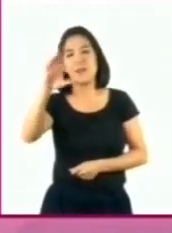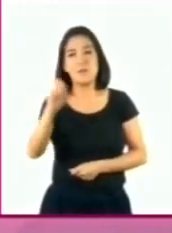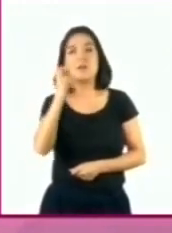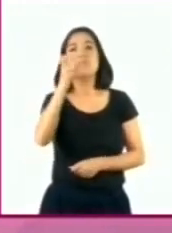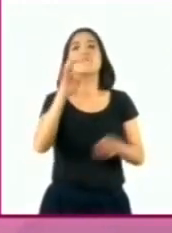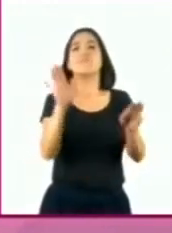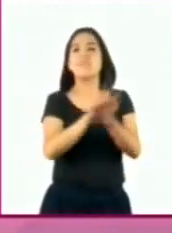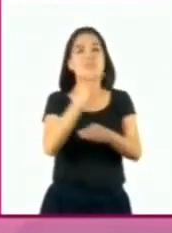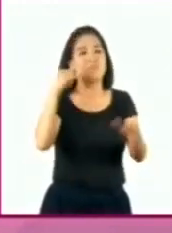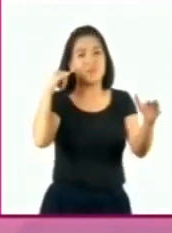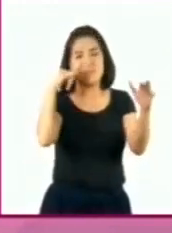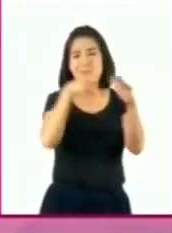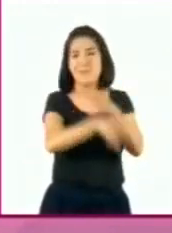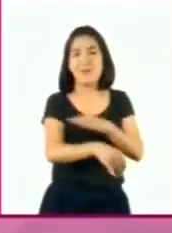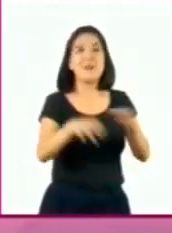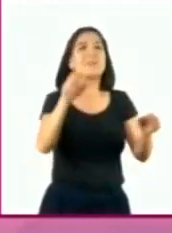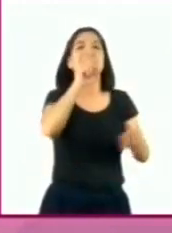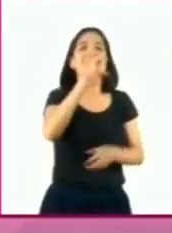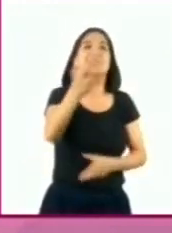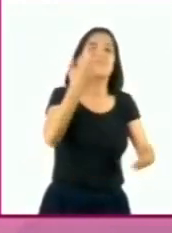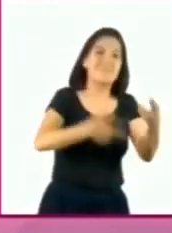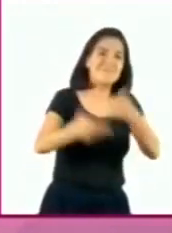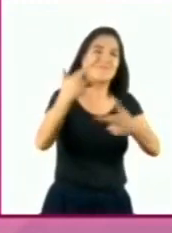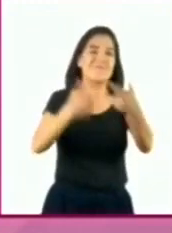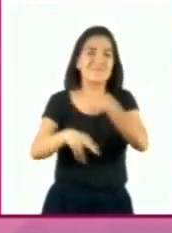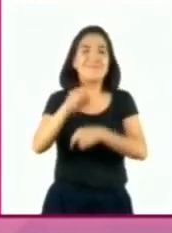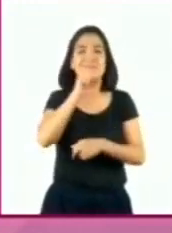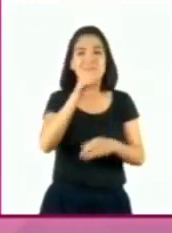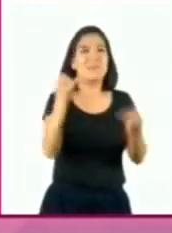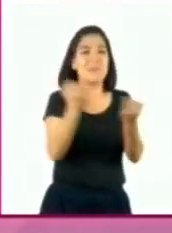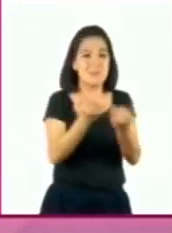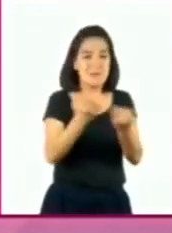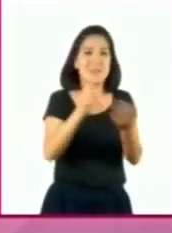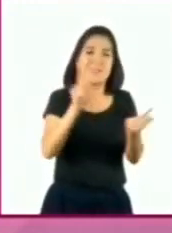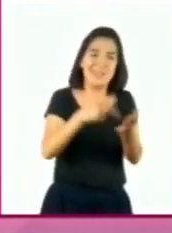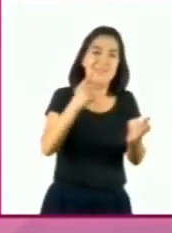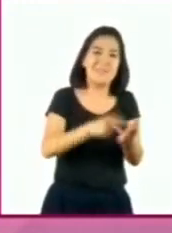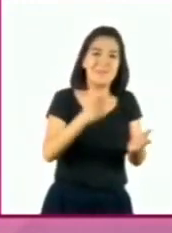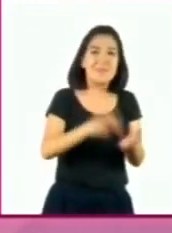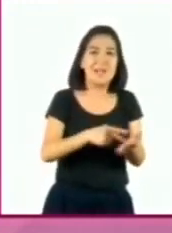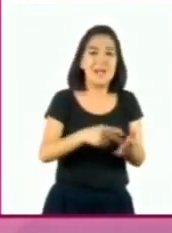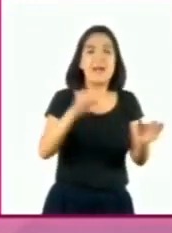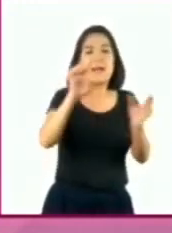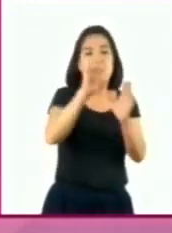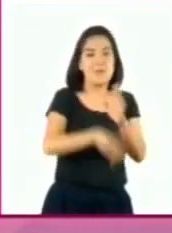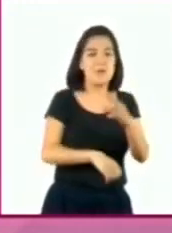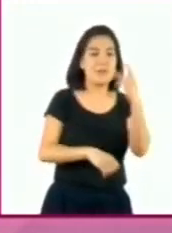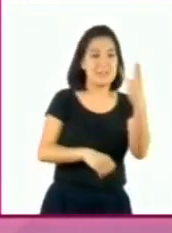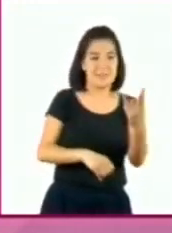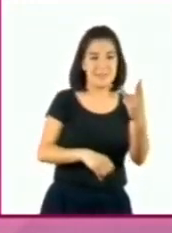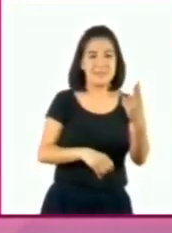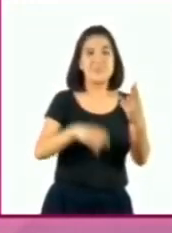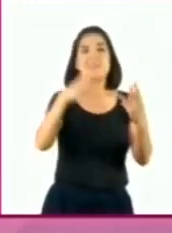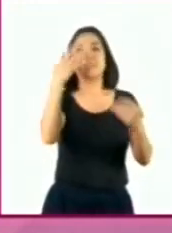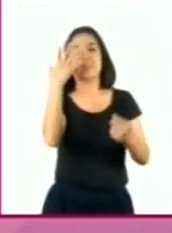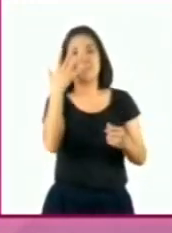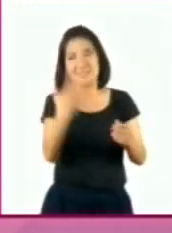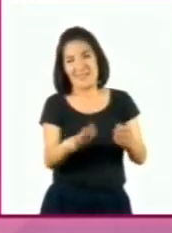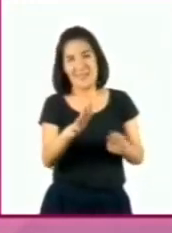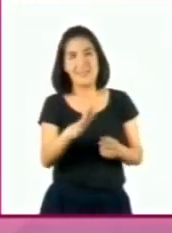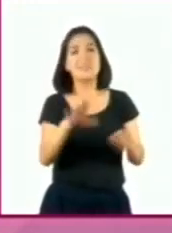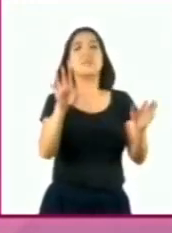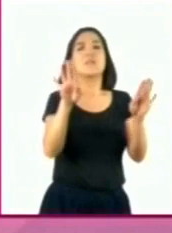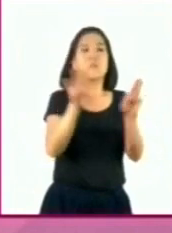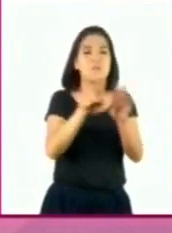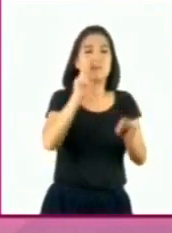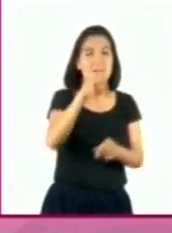infinita y se repite de manera regular. En el caso de un tercio, el cociente será 3 de